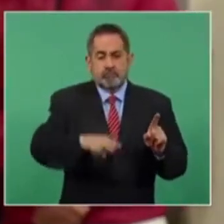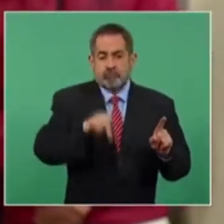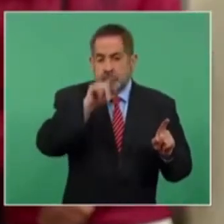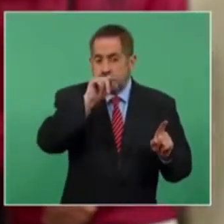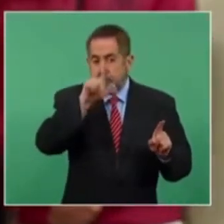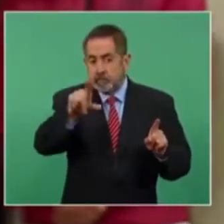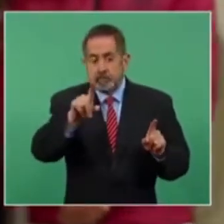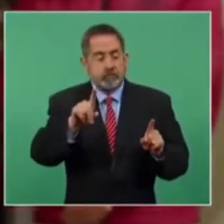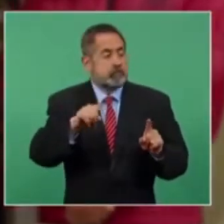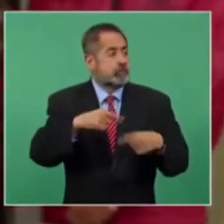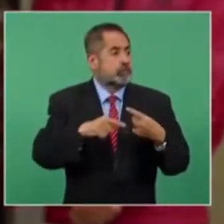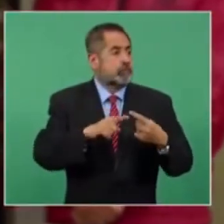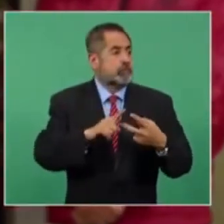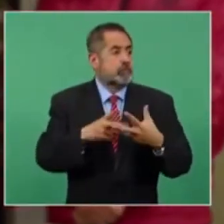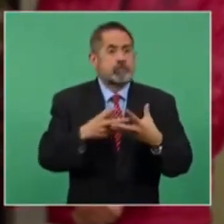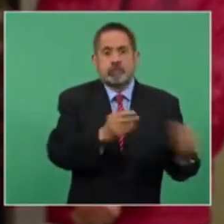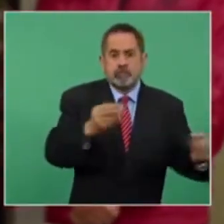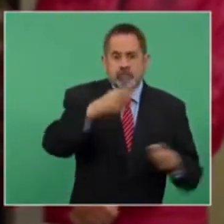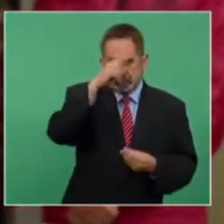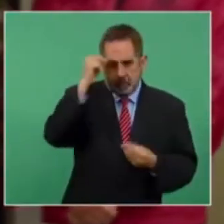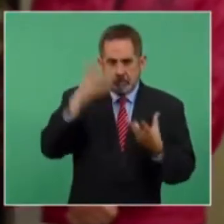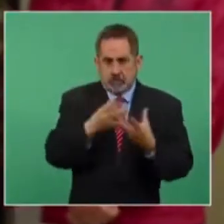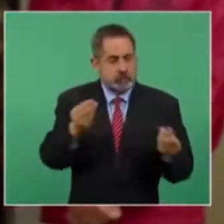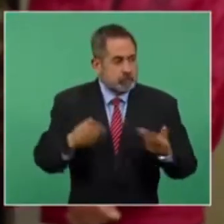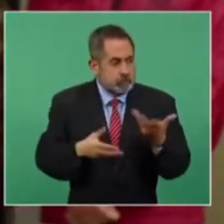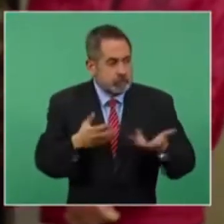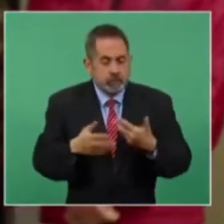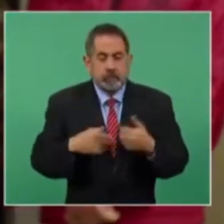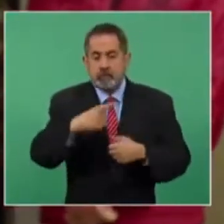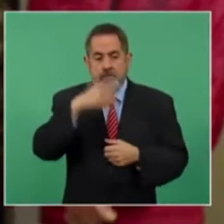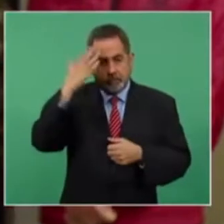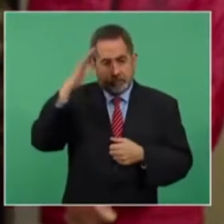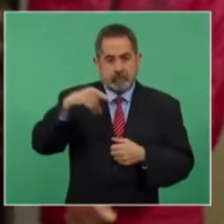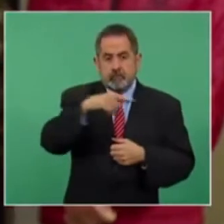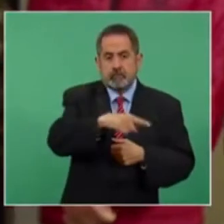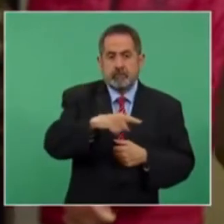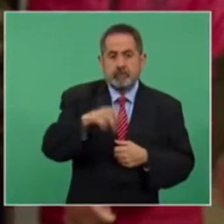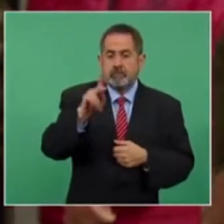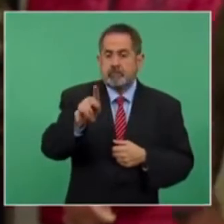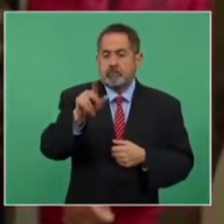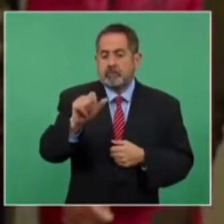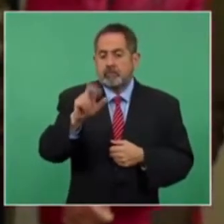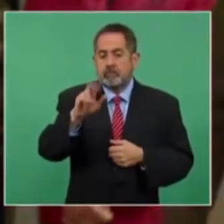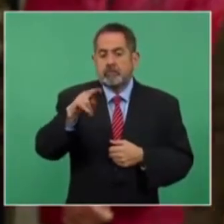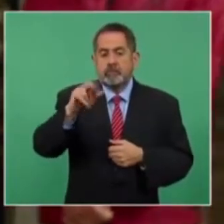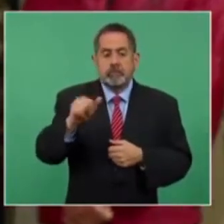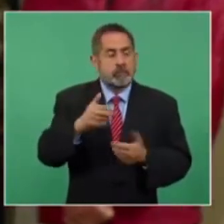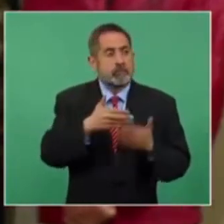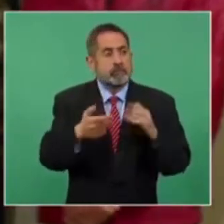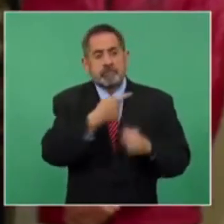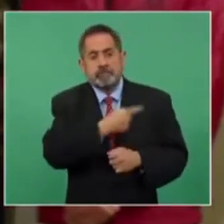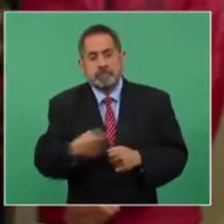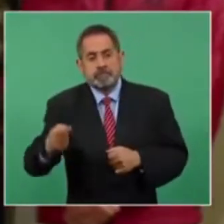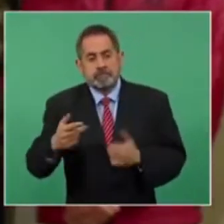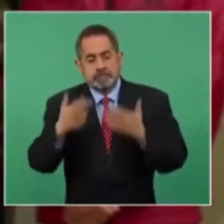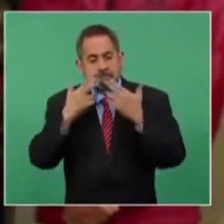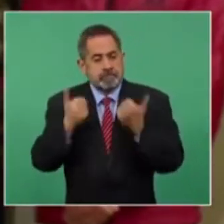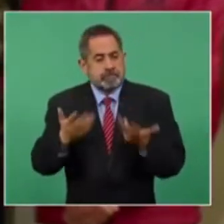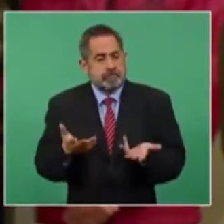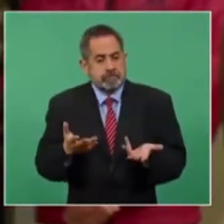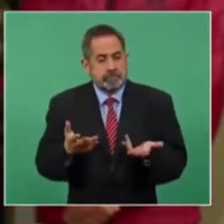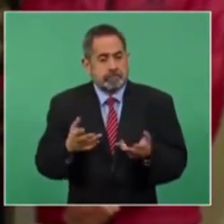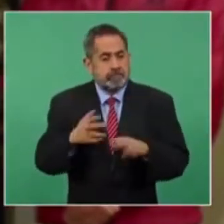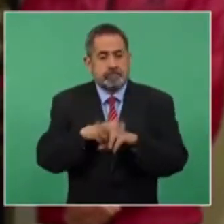desapareció en Nayarit en Compostela. La señora Karina Nova hasta el día de hoy ni siquiera la